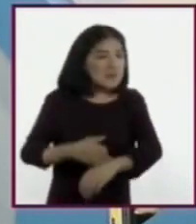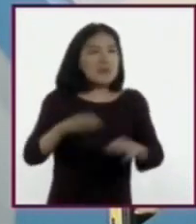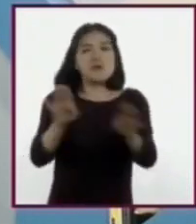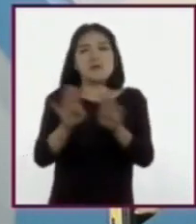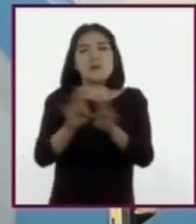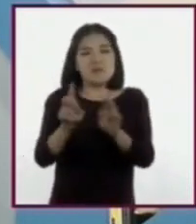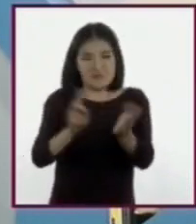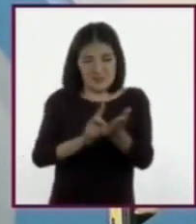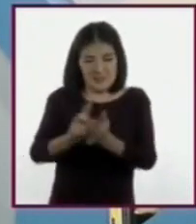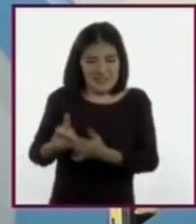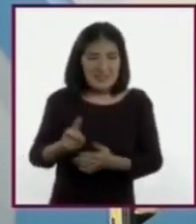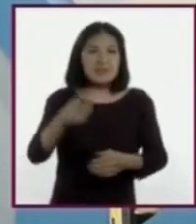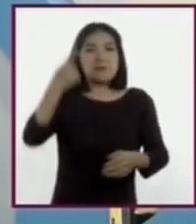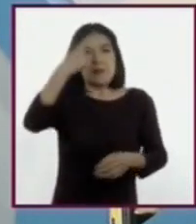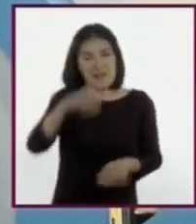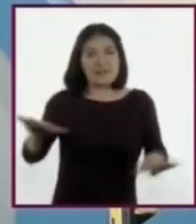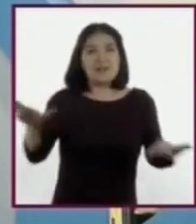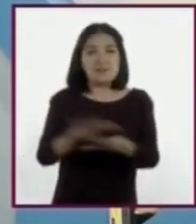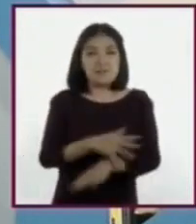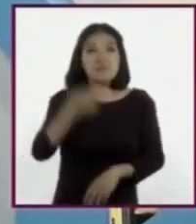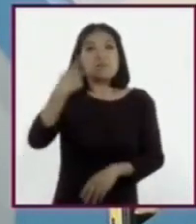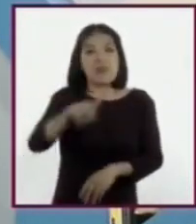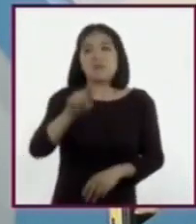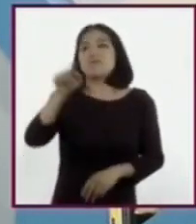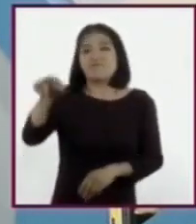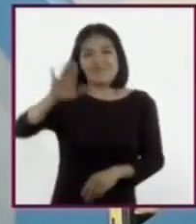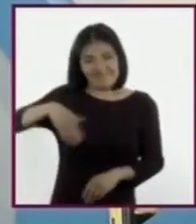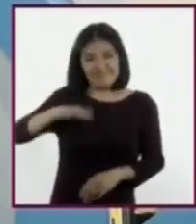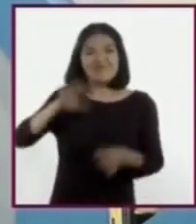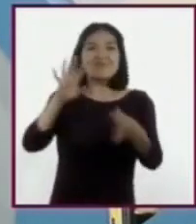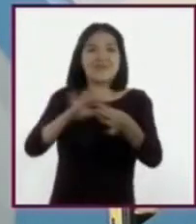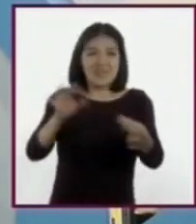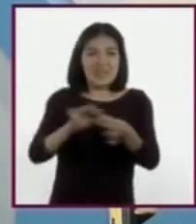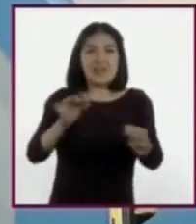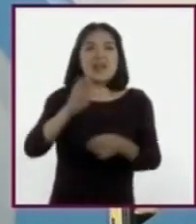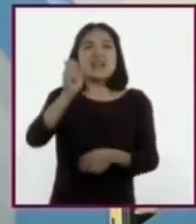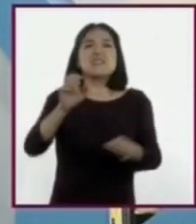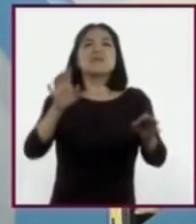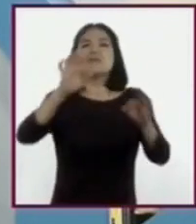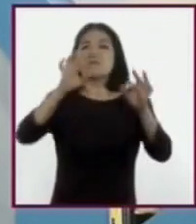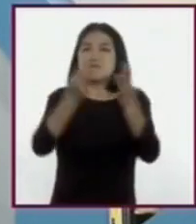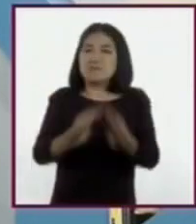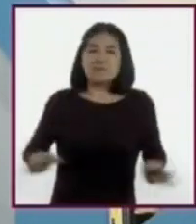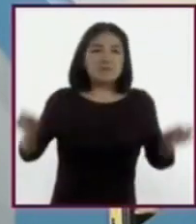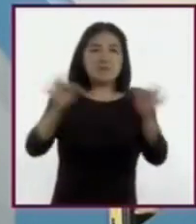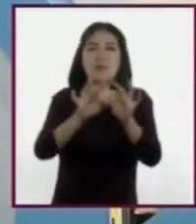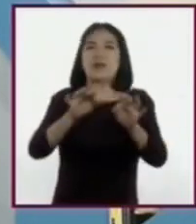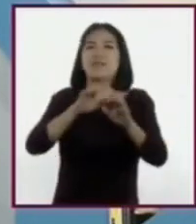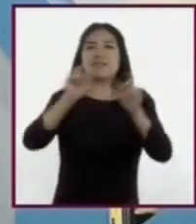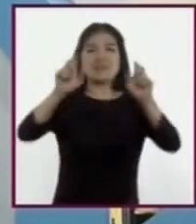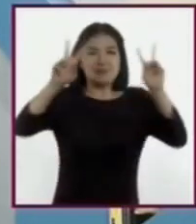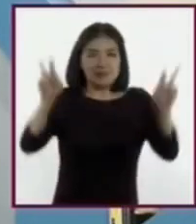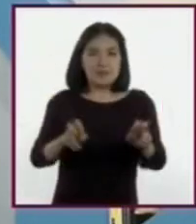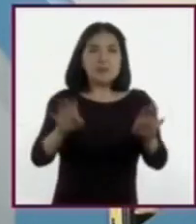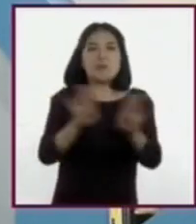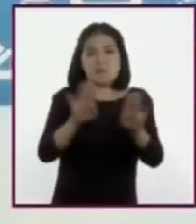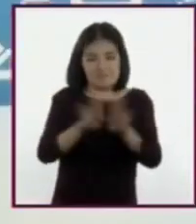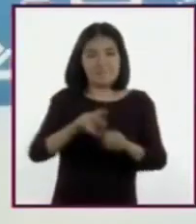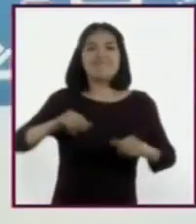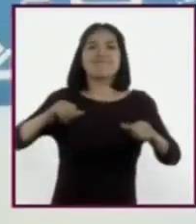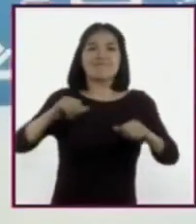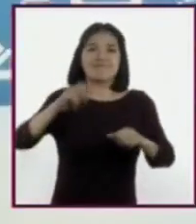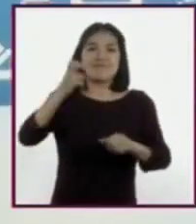sus cambios. Pero como mencionas, uno de los temas que más les inquieta en esta etapa es la sexualidad.